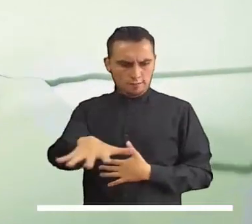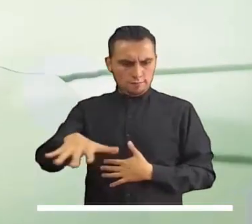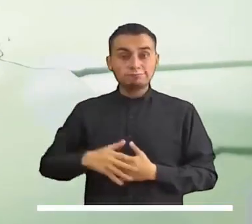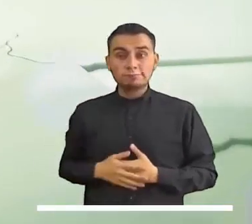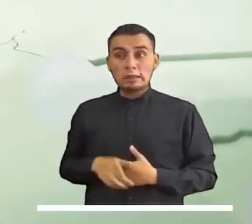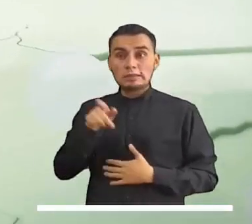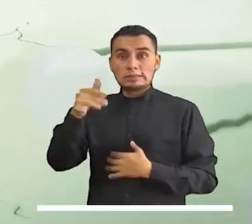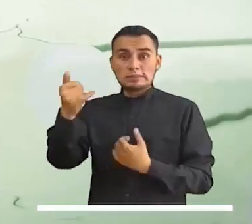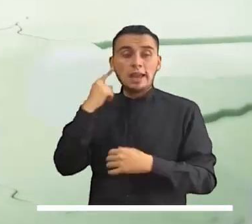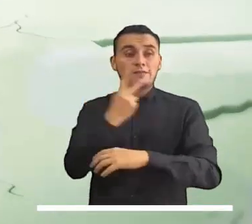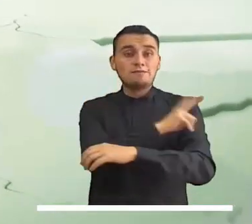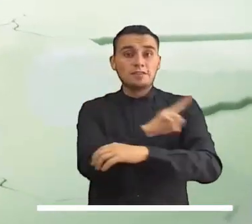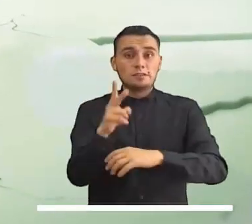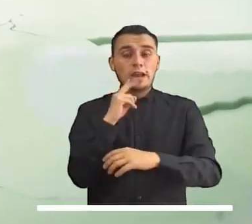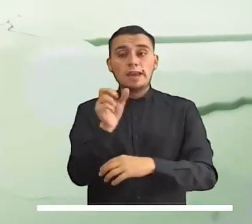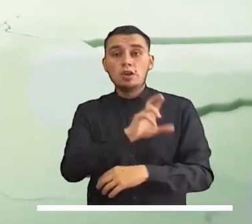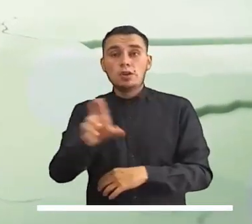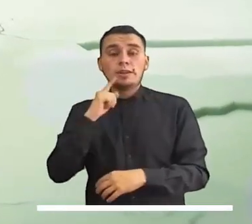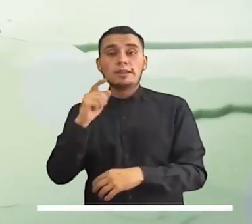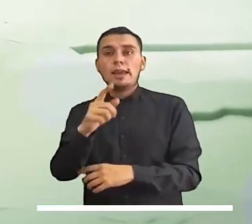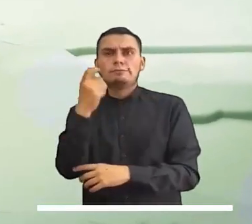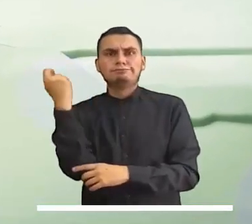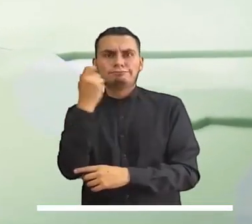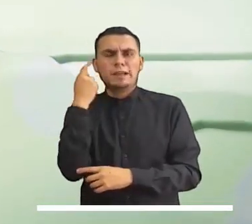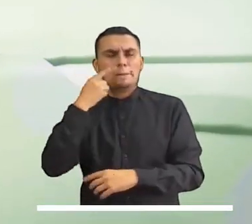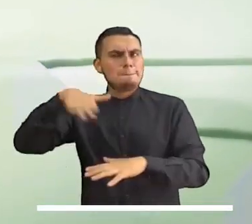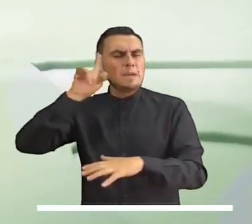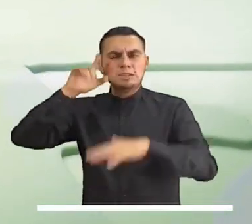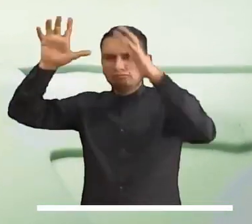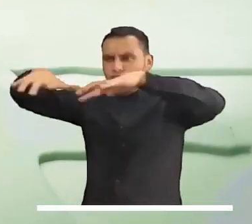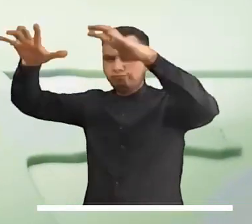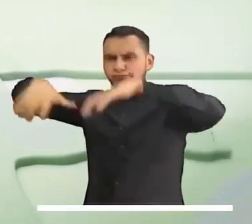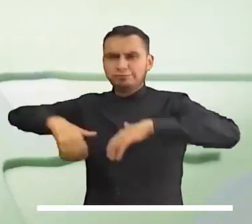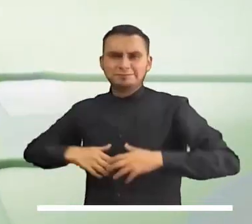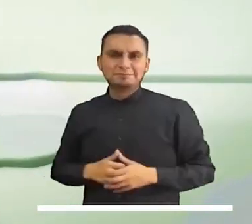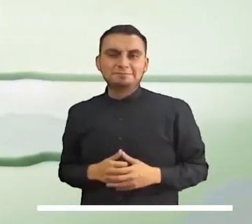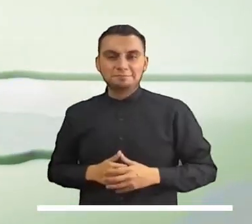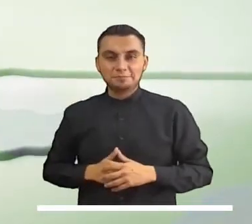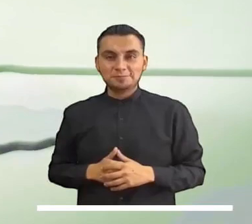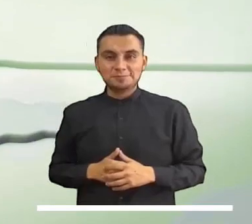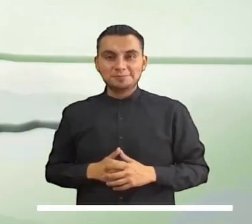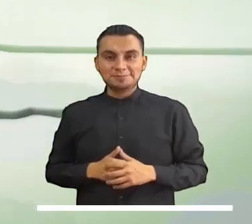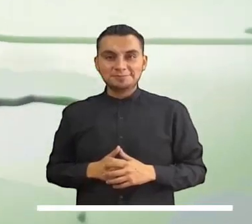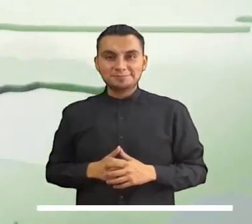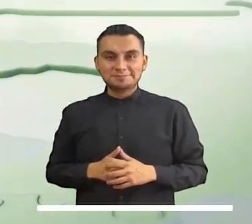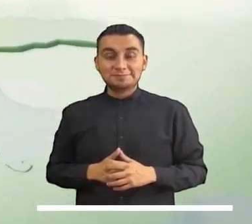le espera a los llanos orientales. Bichada y el oriente de Meta serían las zonas lluviosas de la región.